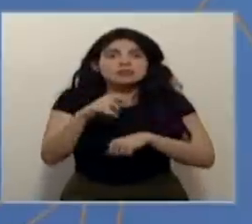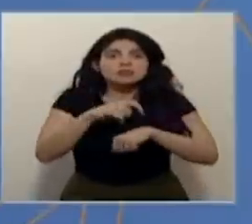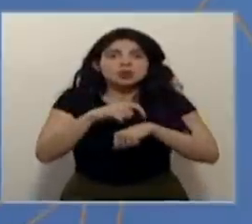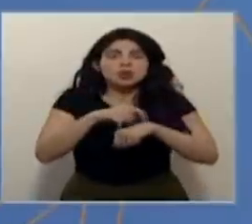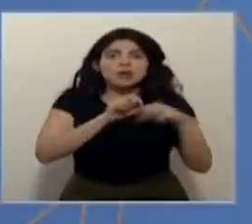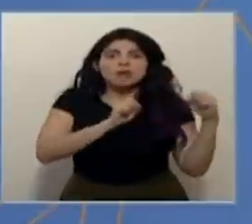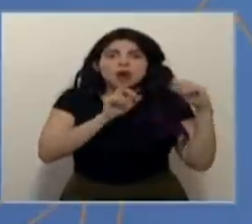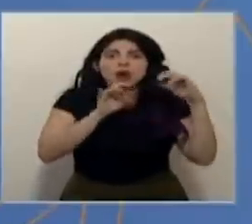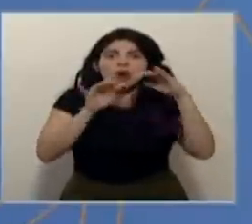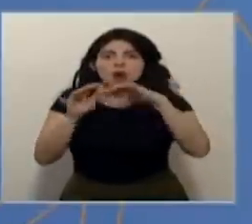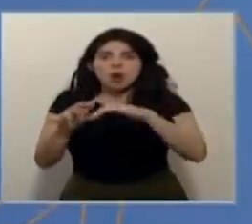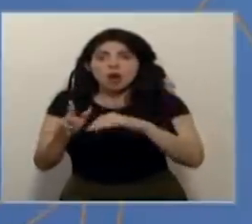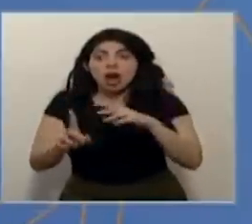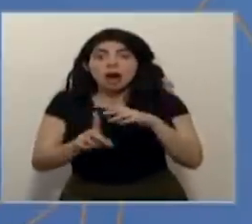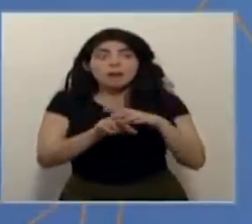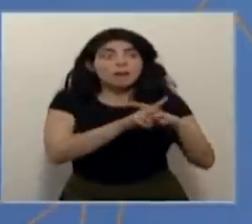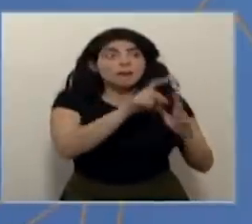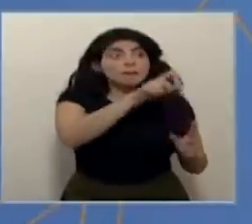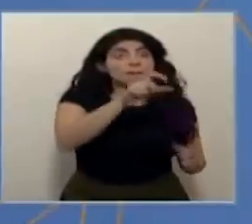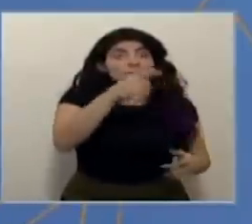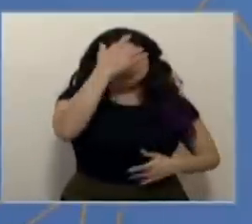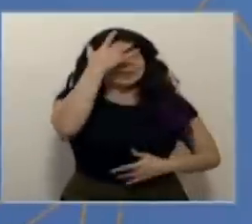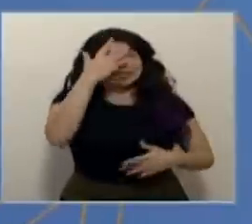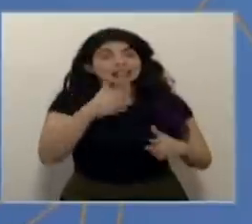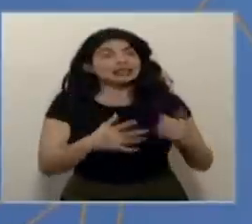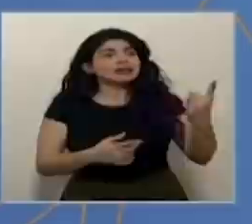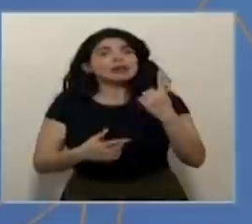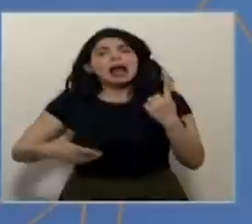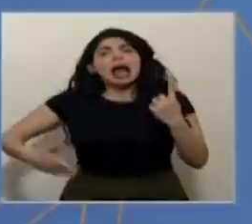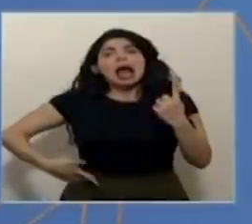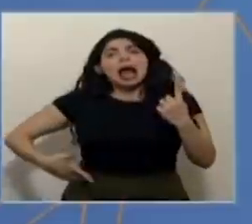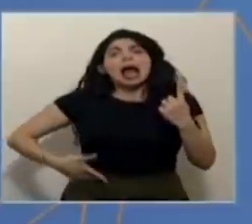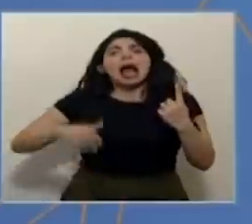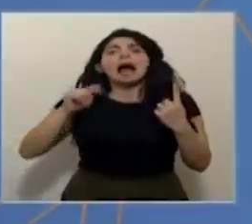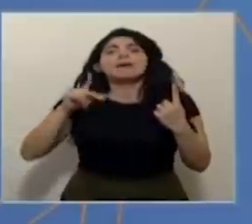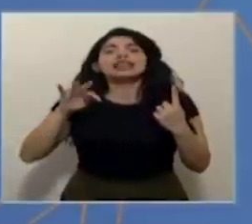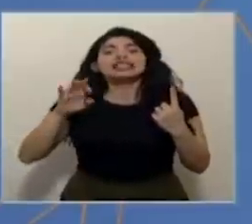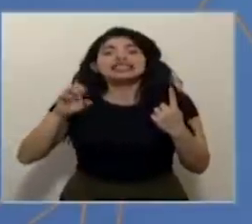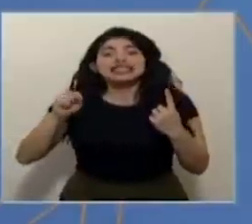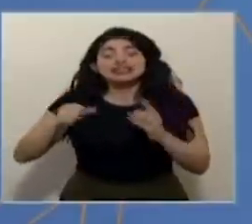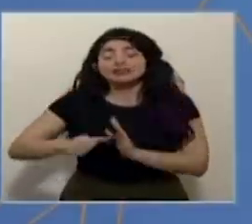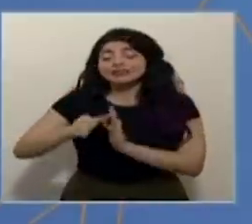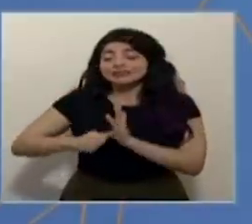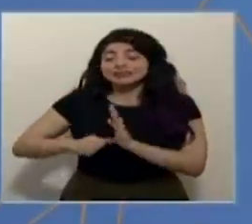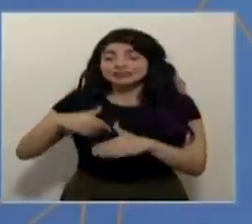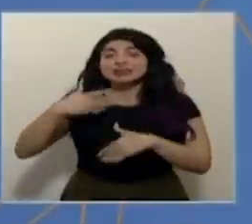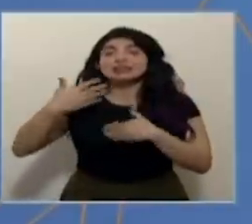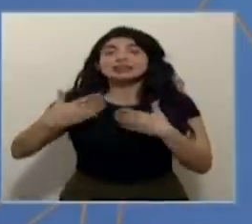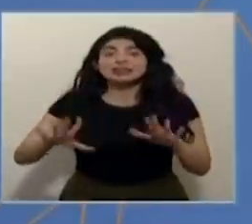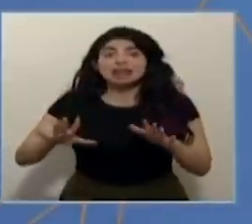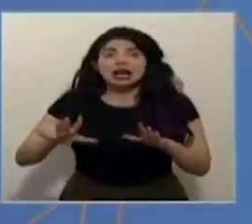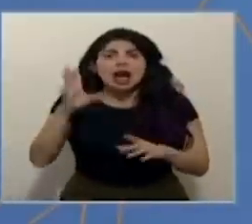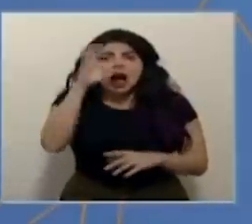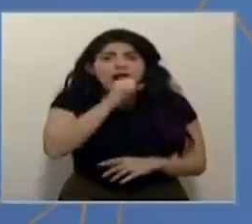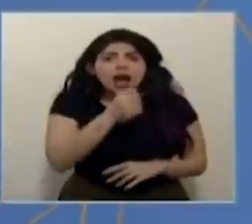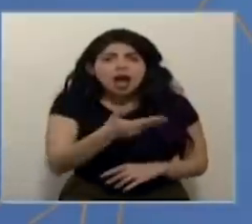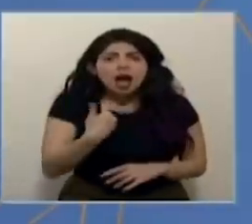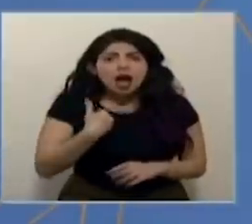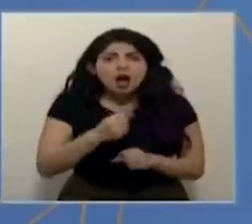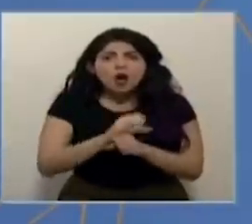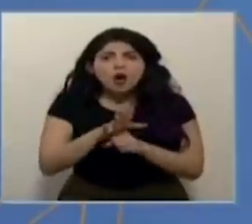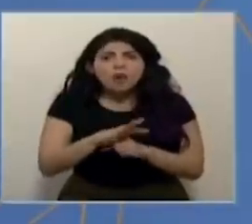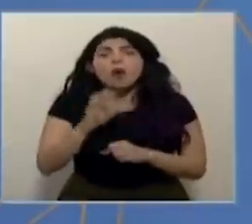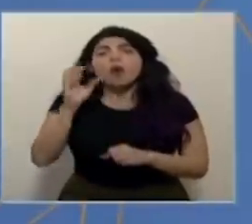se han presentado casos de pacientes que consultan por apendicitis, se operan y después de operados se identifica que tienen COVID